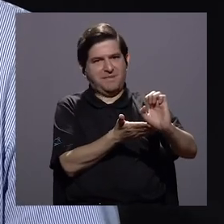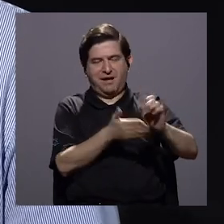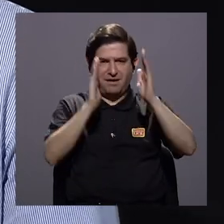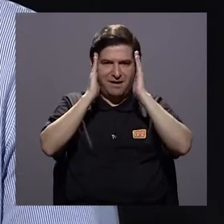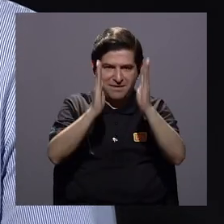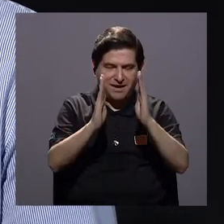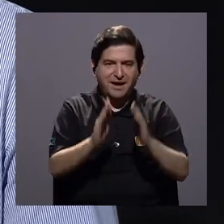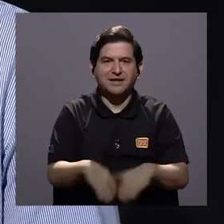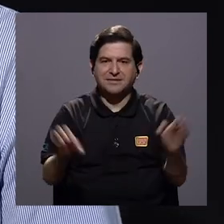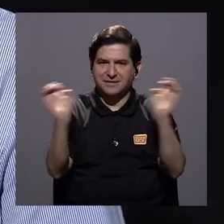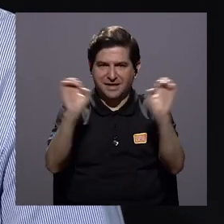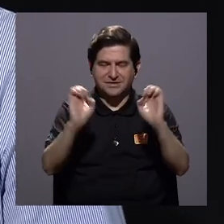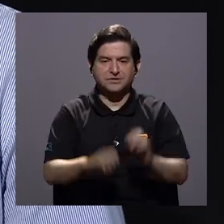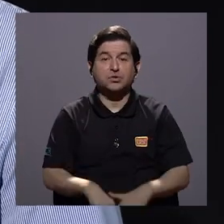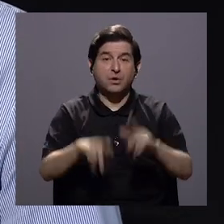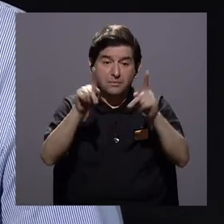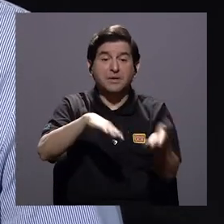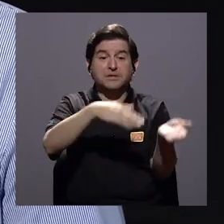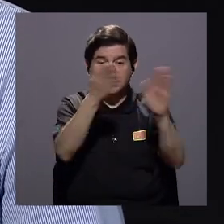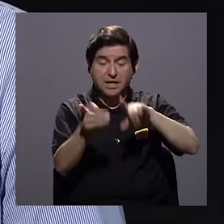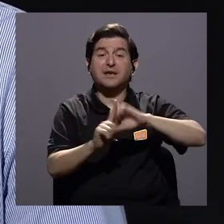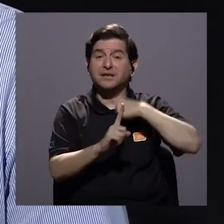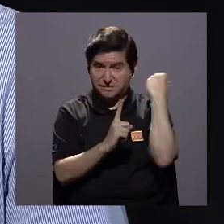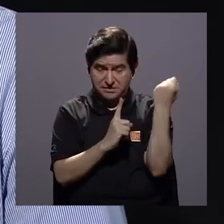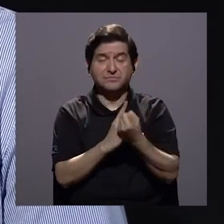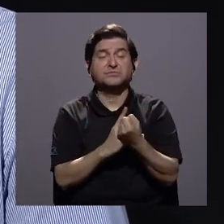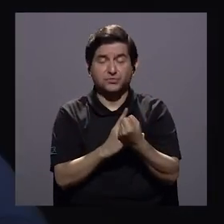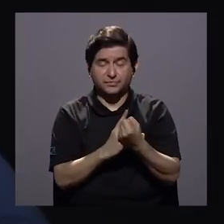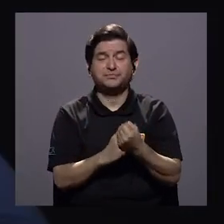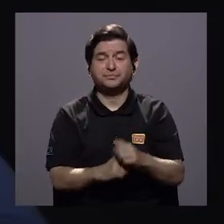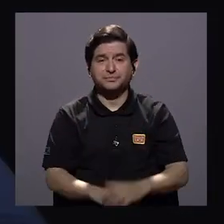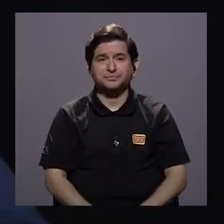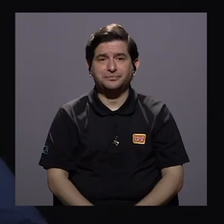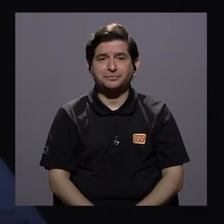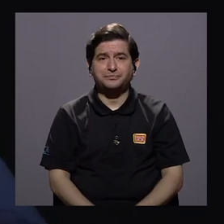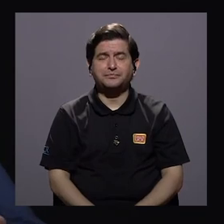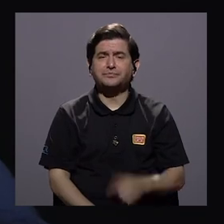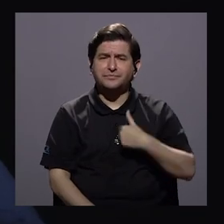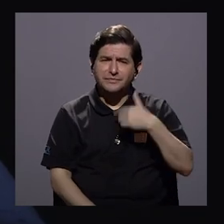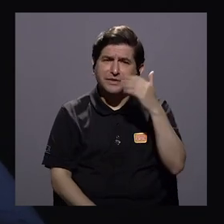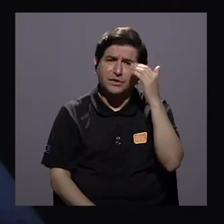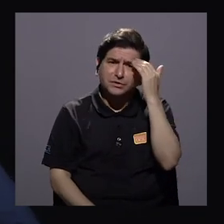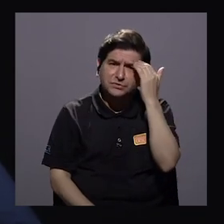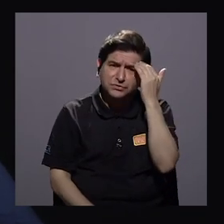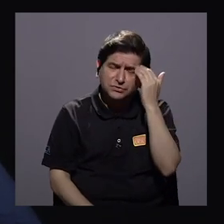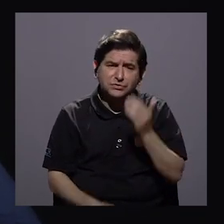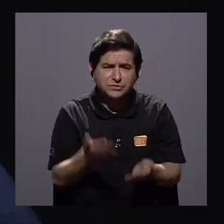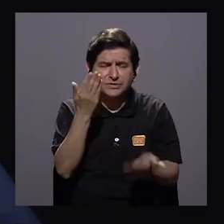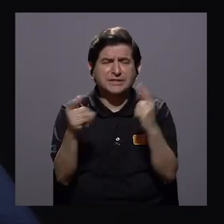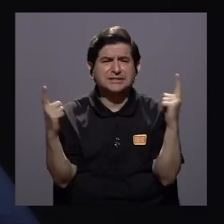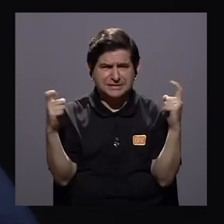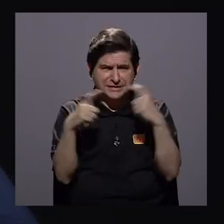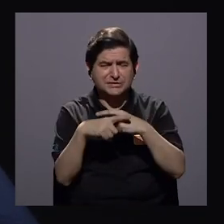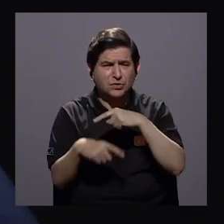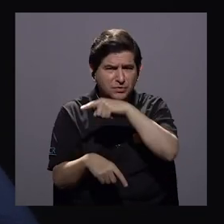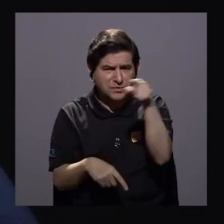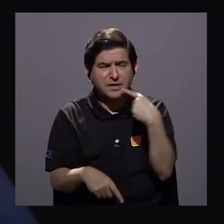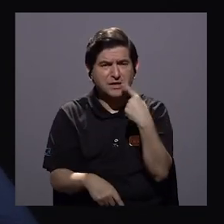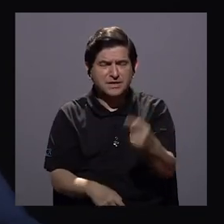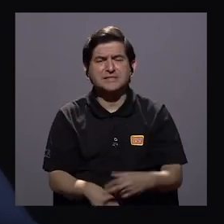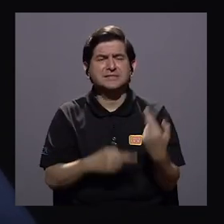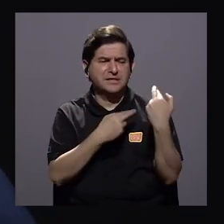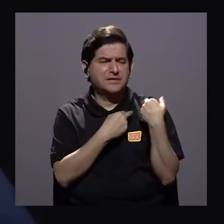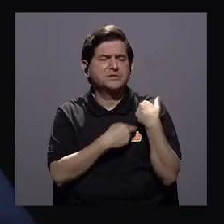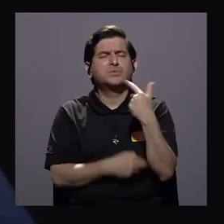y en la atención propia de la emergencia y hubo gente que murió en esas condiciones yo sé que es algo un poco complejo para ustedes